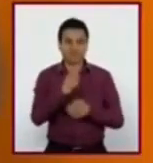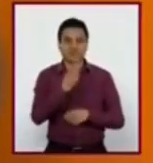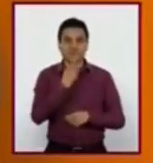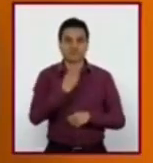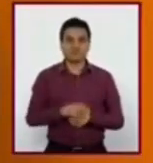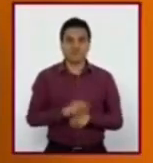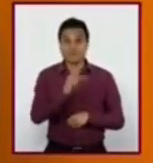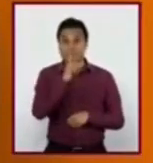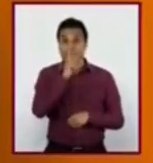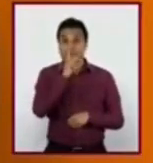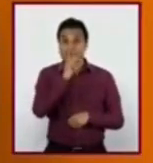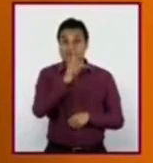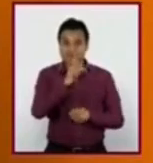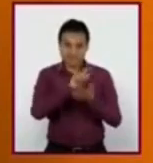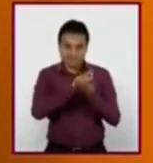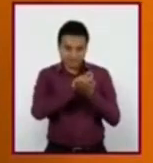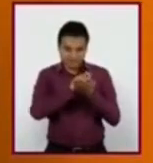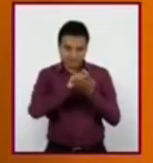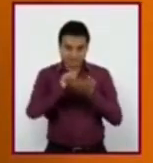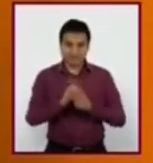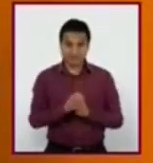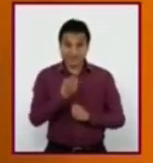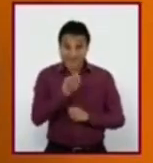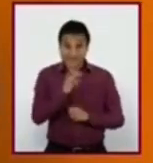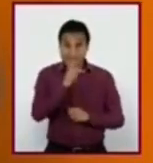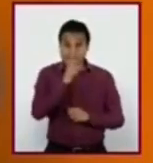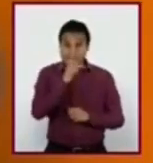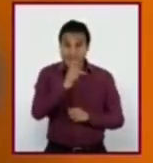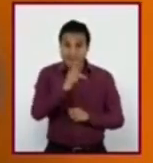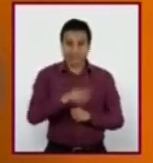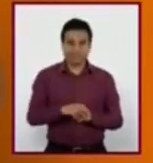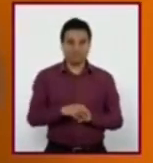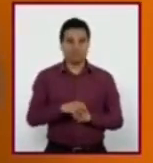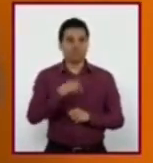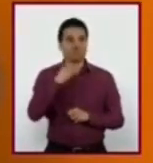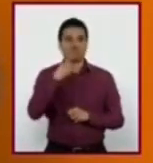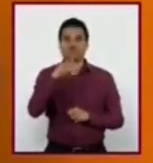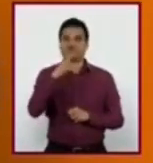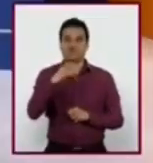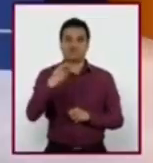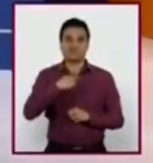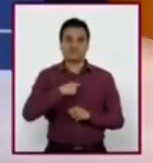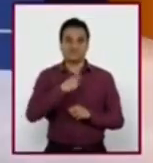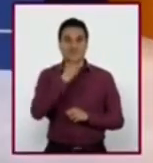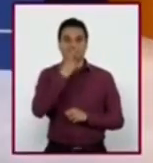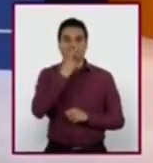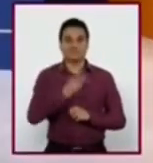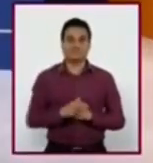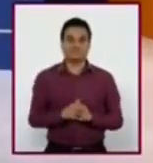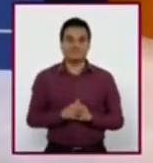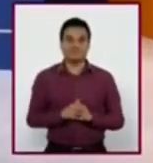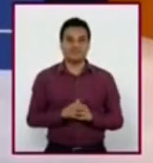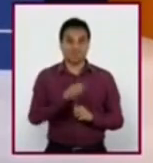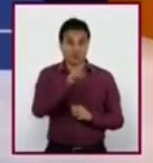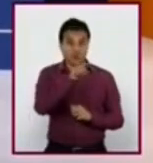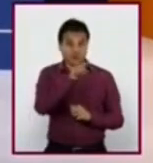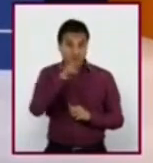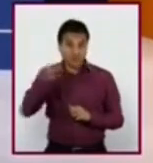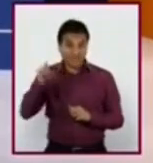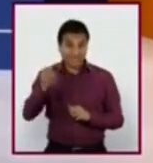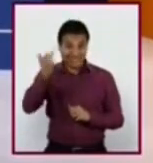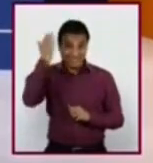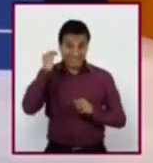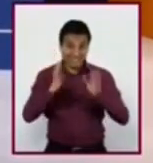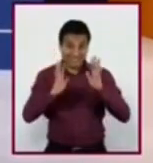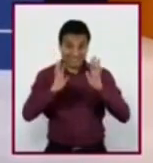Subtráyenlas en su relato y vean cómo esas palabras son parte de lo que les da identidad. ¿A ustedes les ha pasado que en